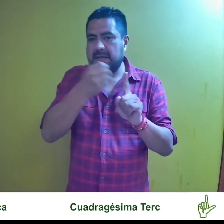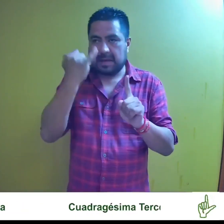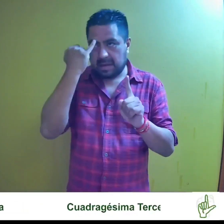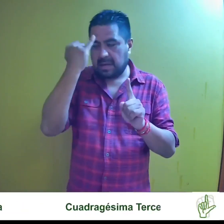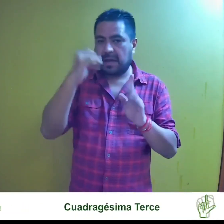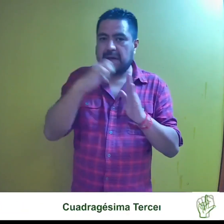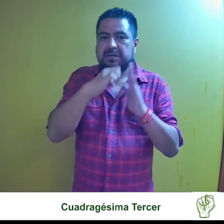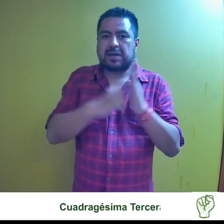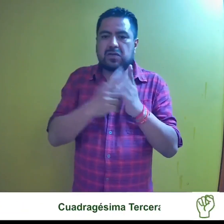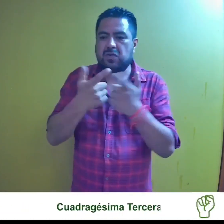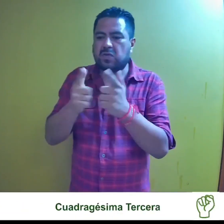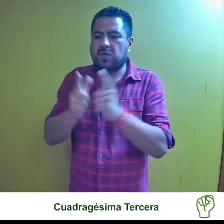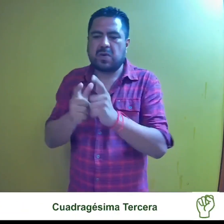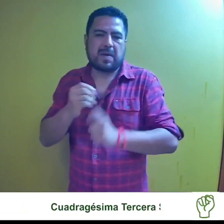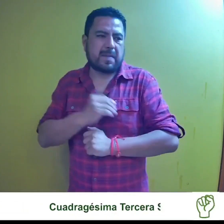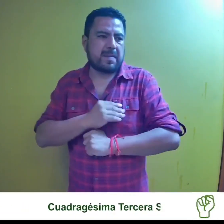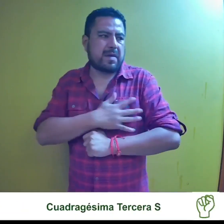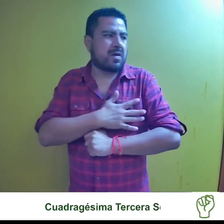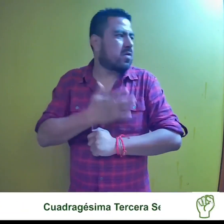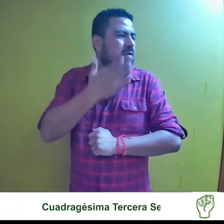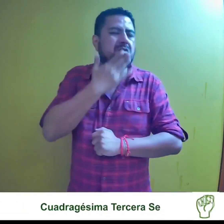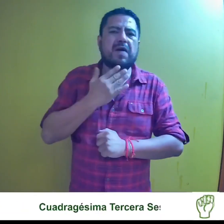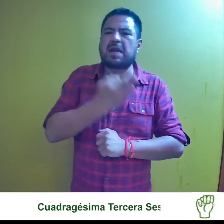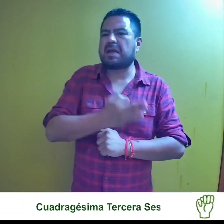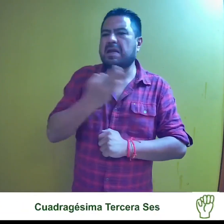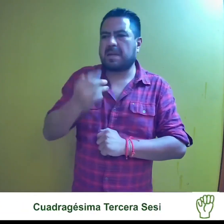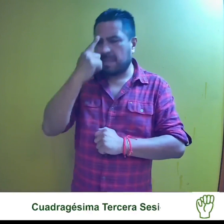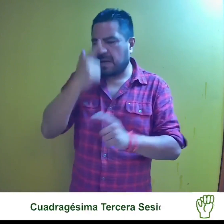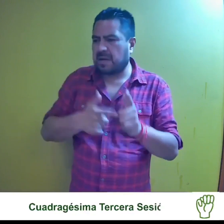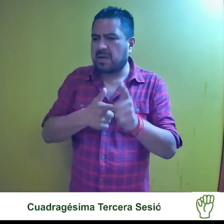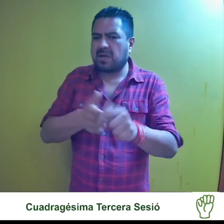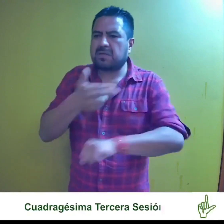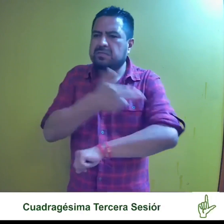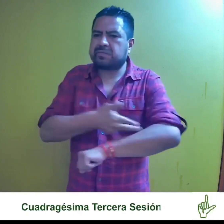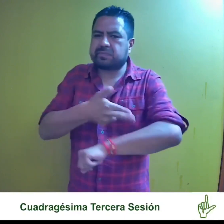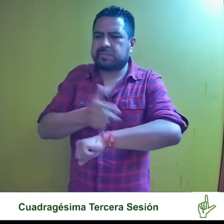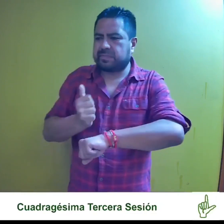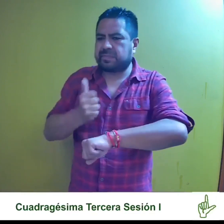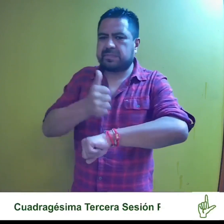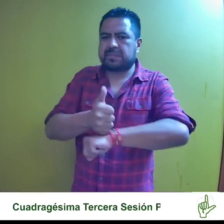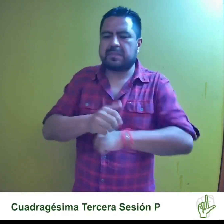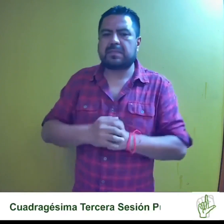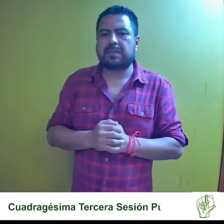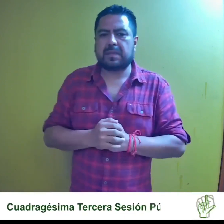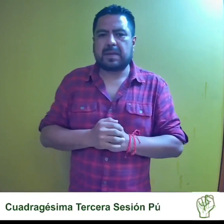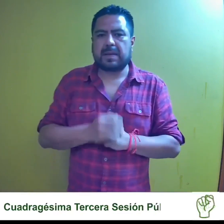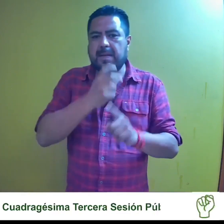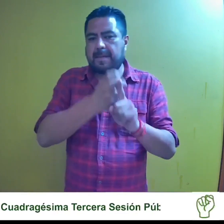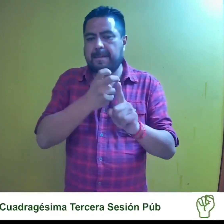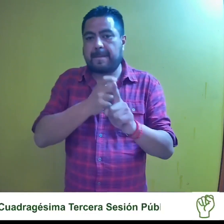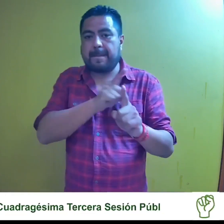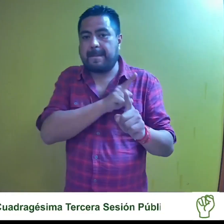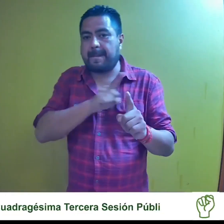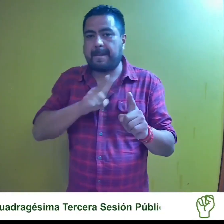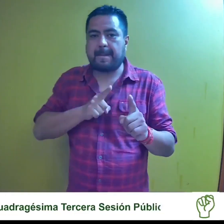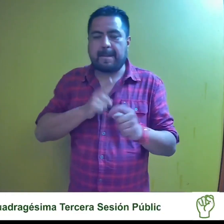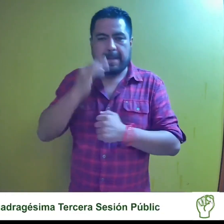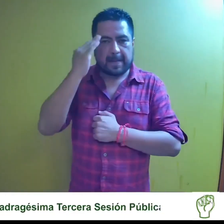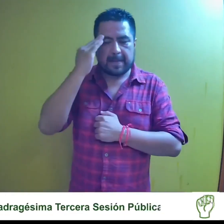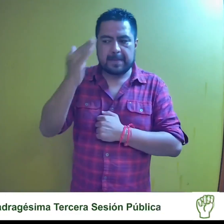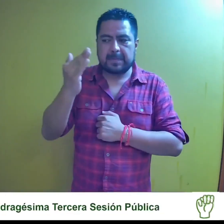estatutos del Partido del Bienestar Guerrero no tienen plazos definidos para culminar el procedimiento instaurado. Este debe ser en tiempo